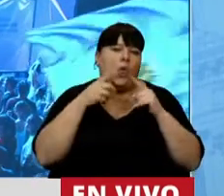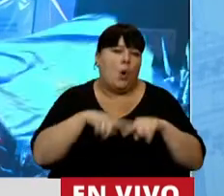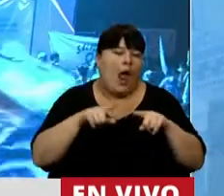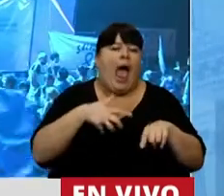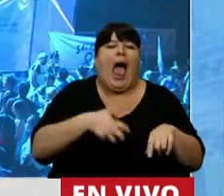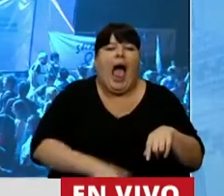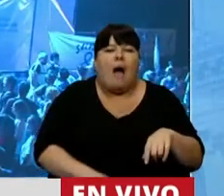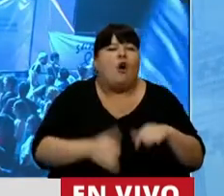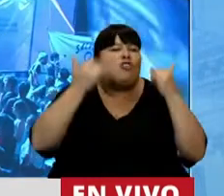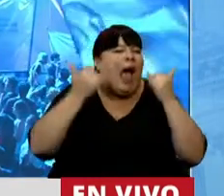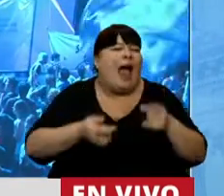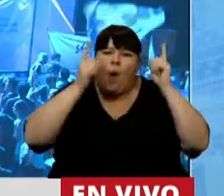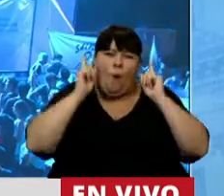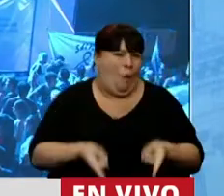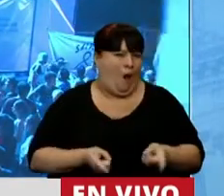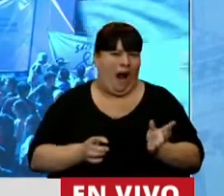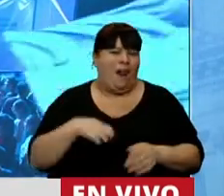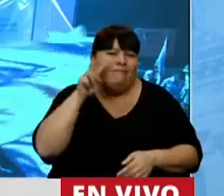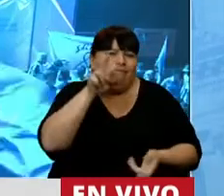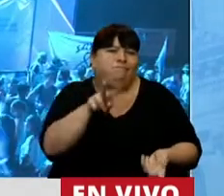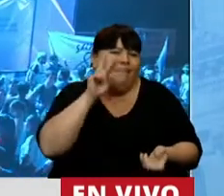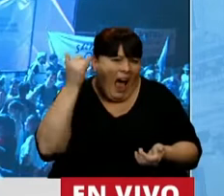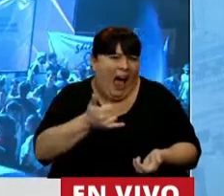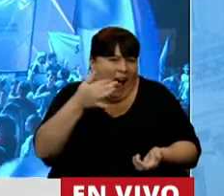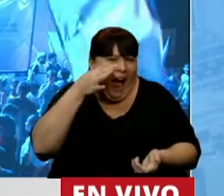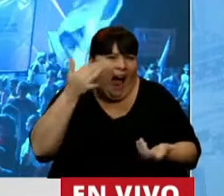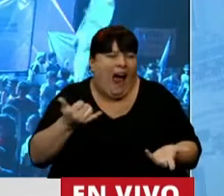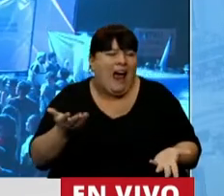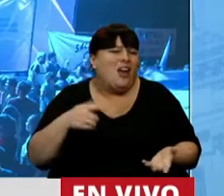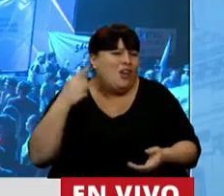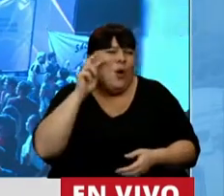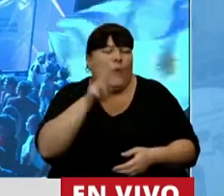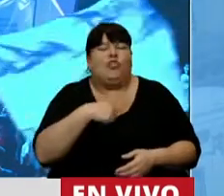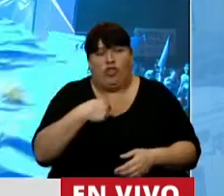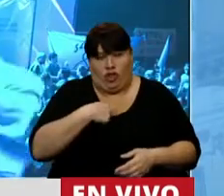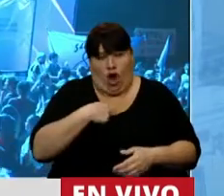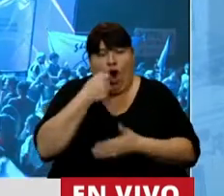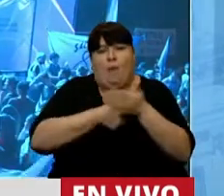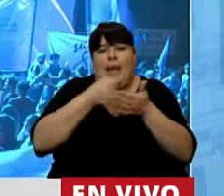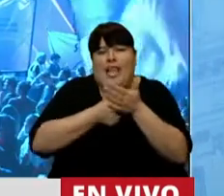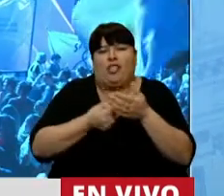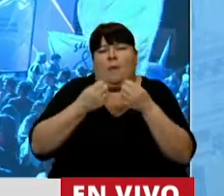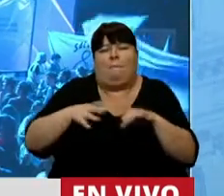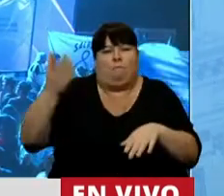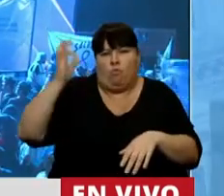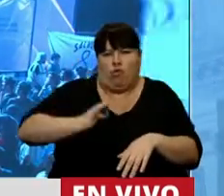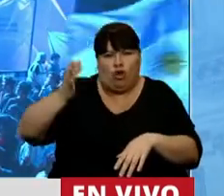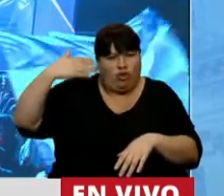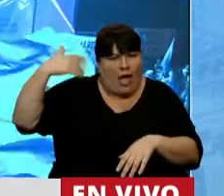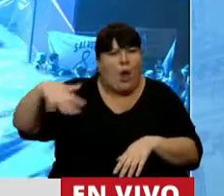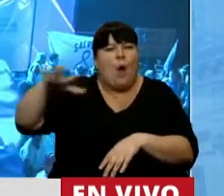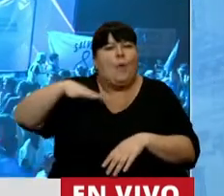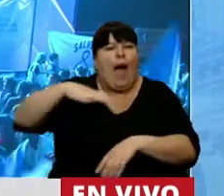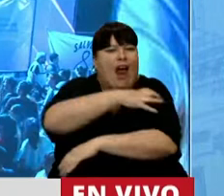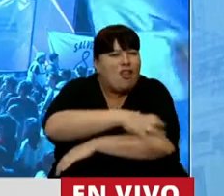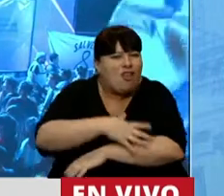decir que los abortos se hacen, lo vemos todos, lo vemos todas, lo vemos en... Yo milito desde hace muchos años en los